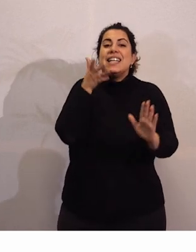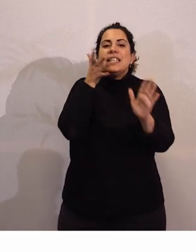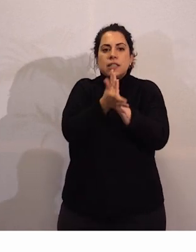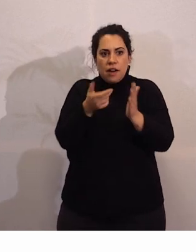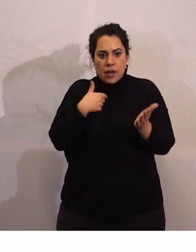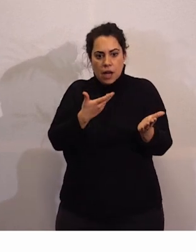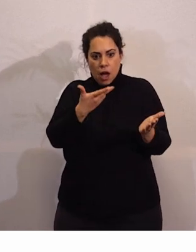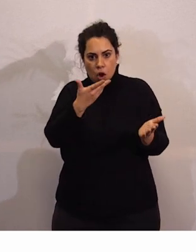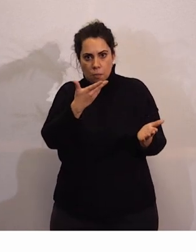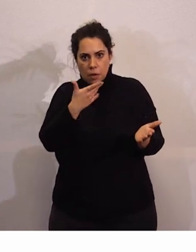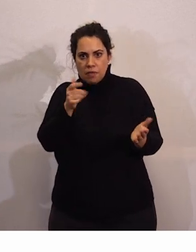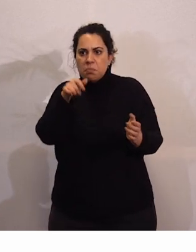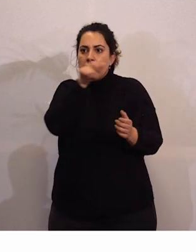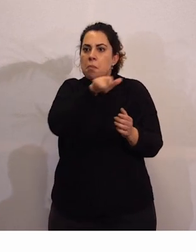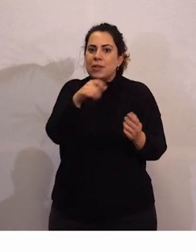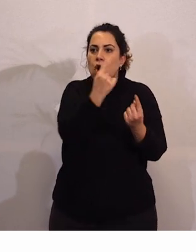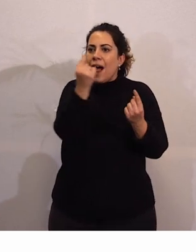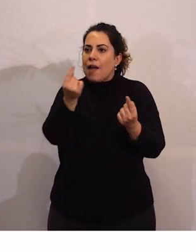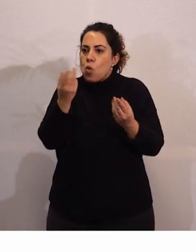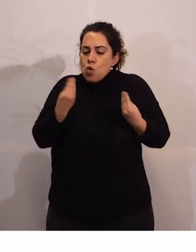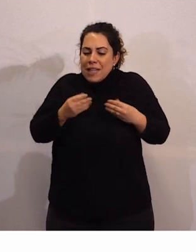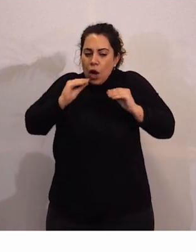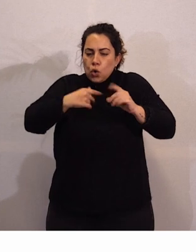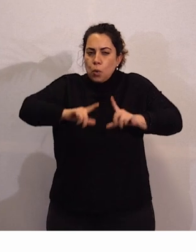respetar el protagonismo de cada persona en sus vidas.